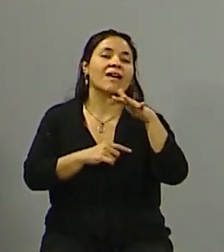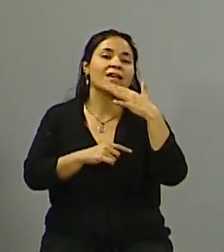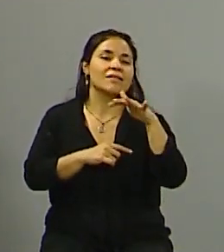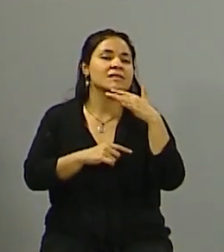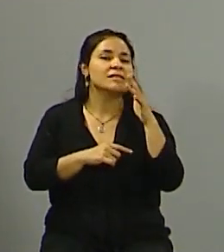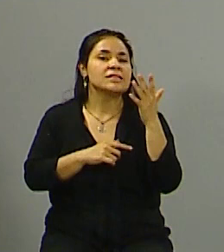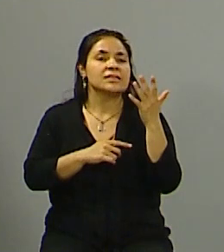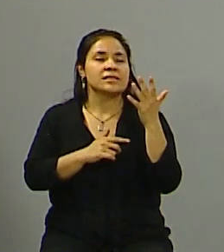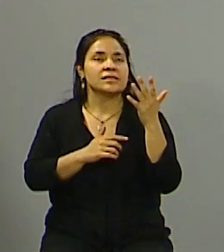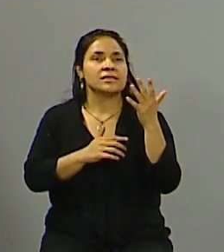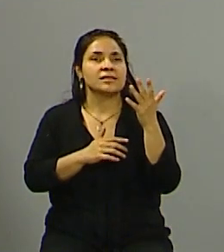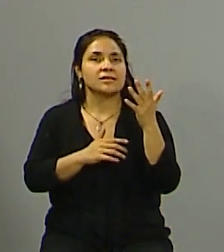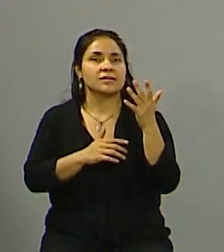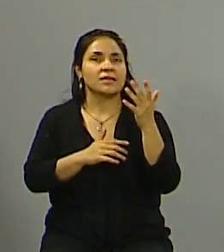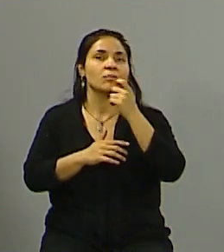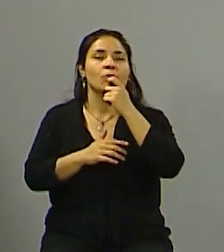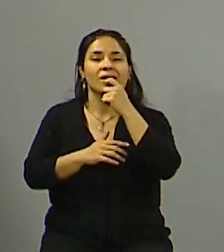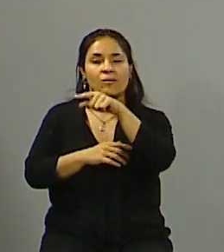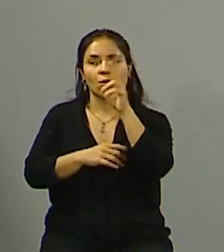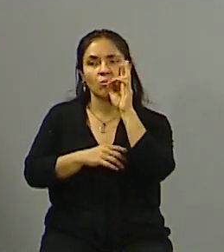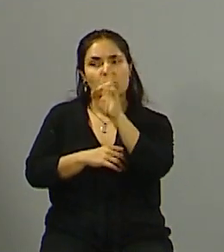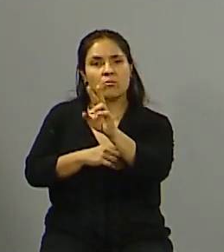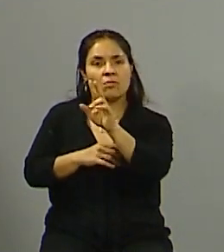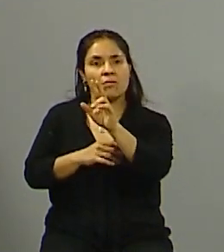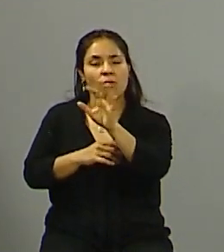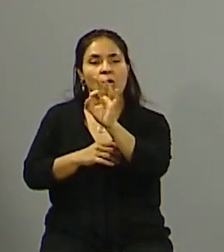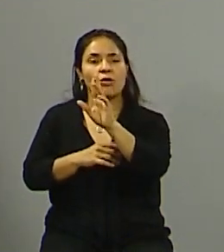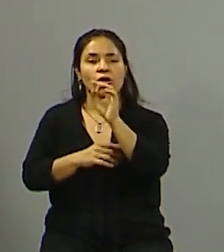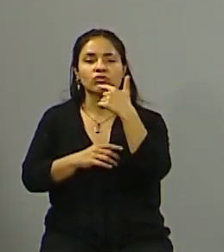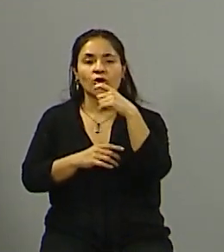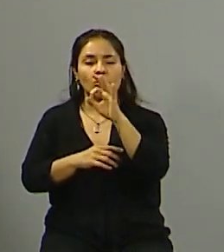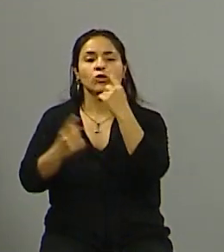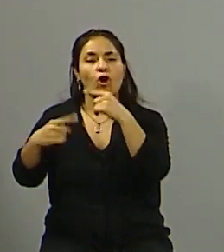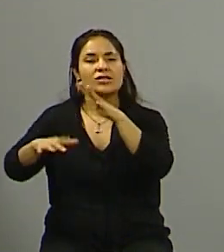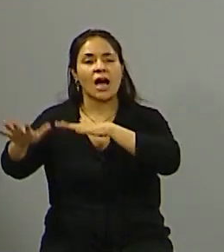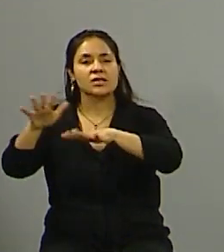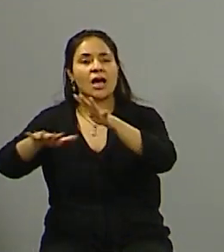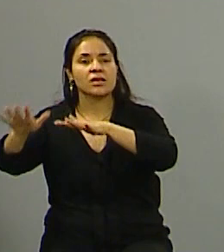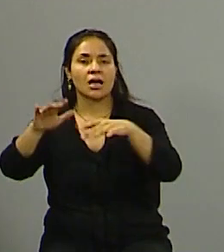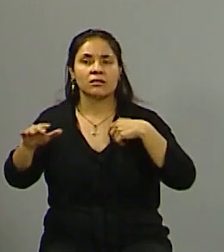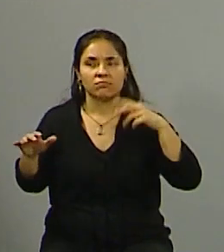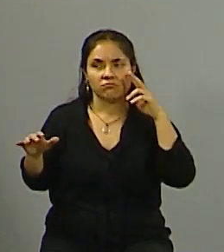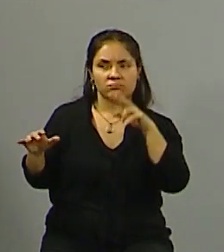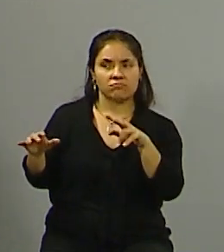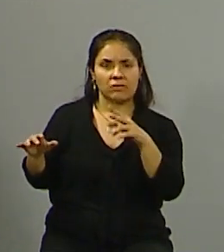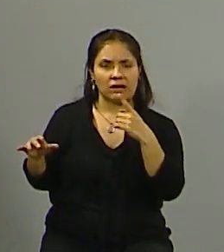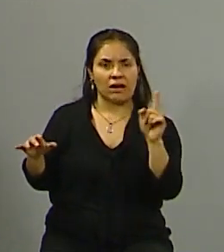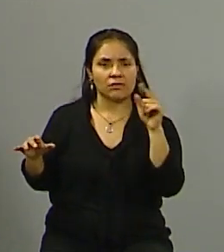prácticas que no había que llevar adelante no nos equivocamos diría estar en la justicia y bueno ellos